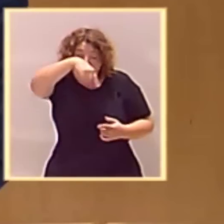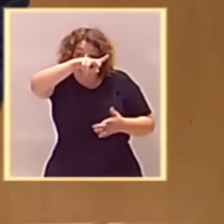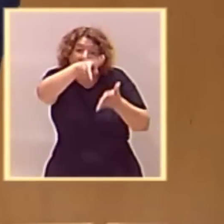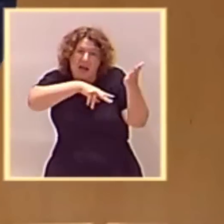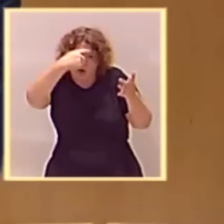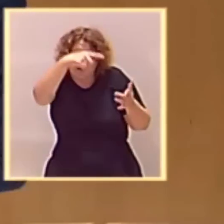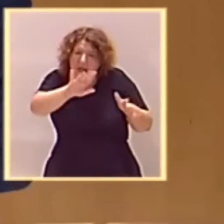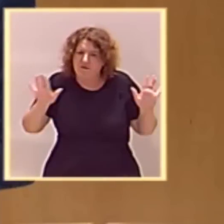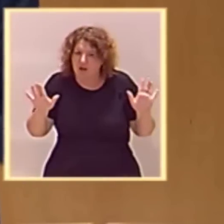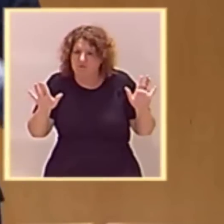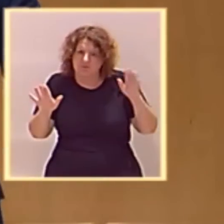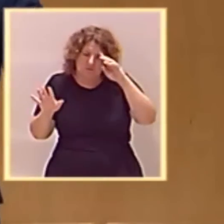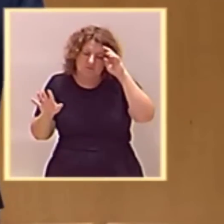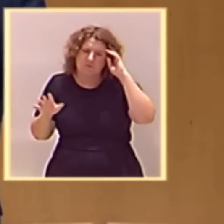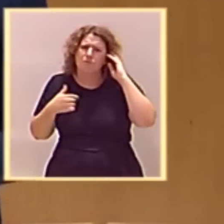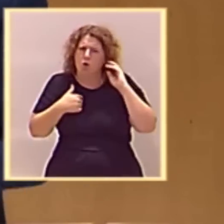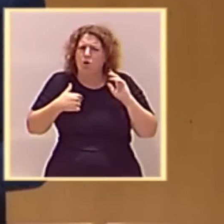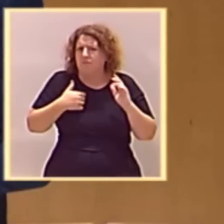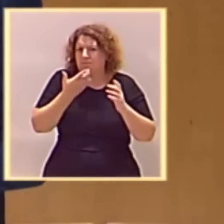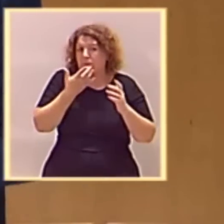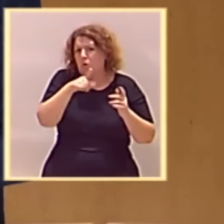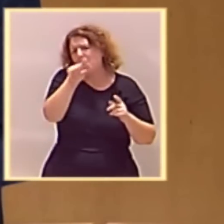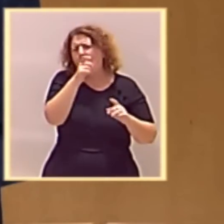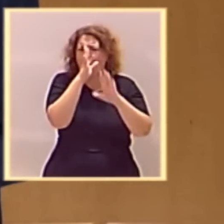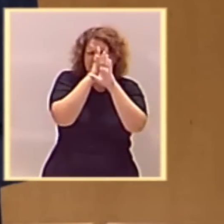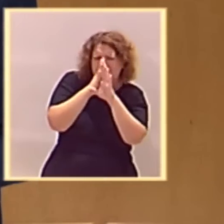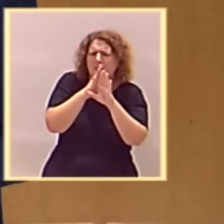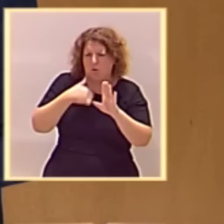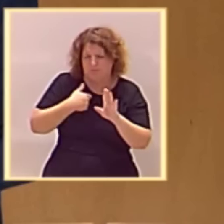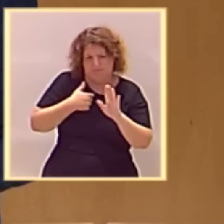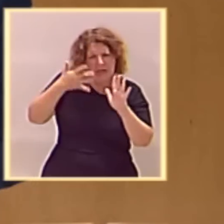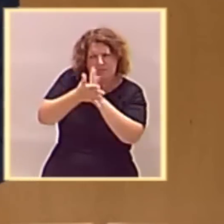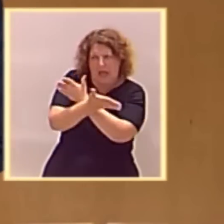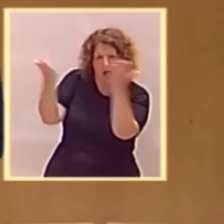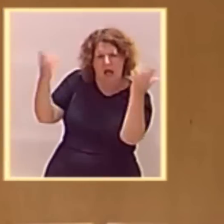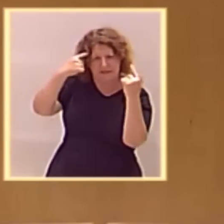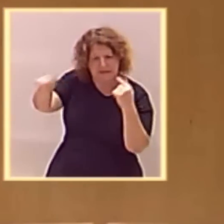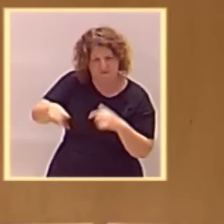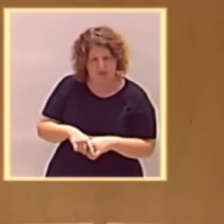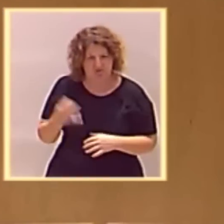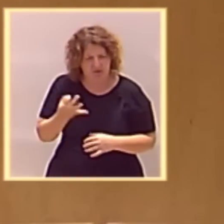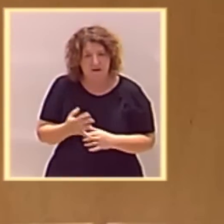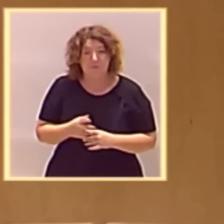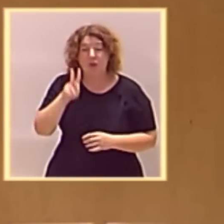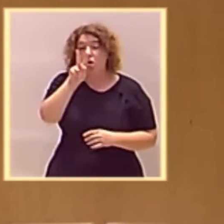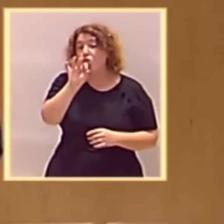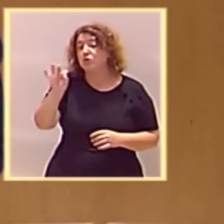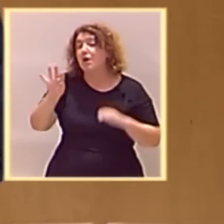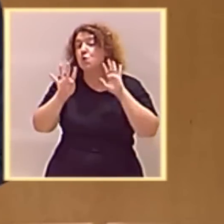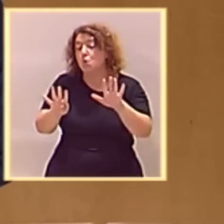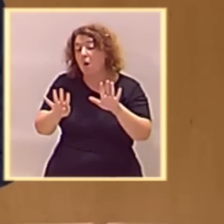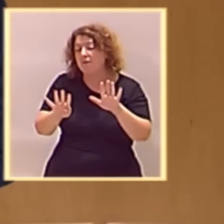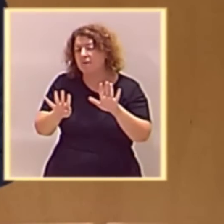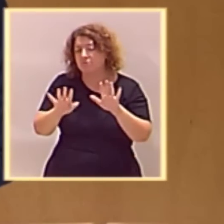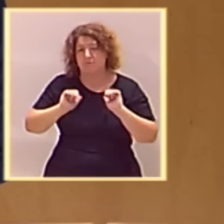saben. Usted lo esconde. Pero yo se lo voy a explicar al resto de españoles y españolas. En el año 2009, usted se encontró una